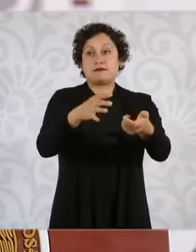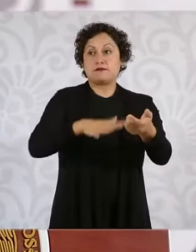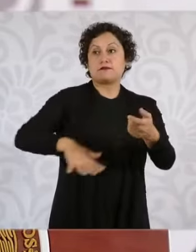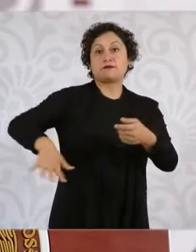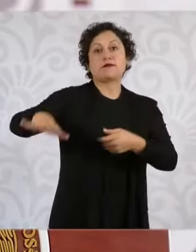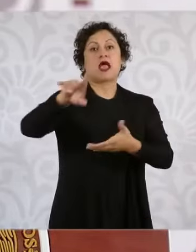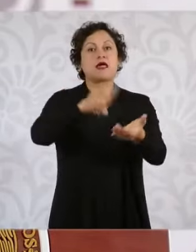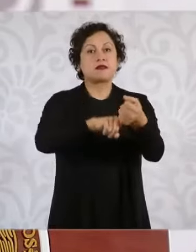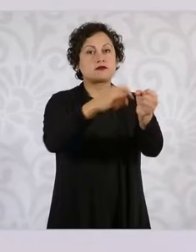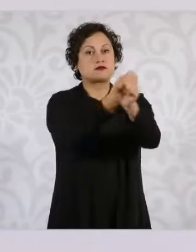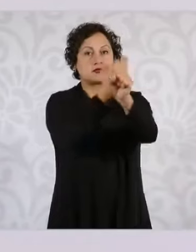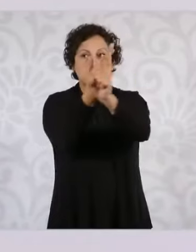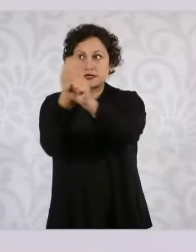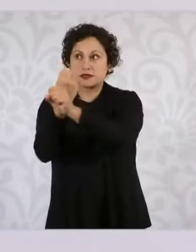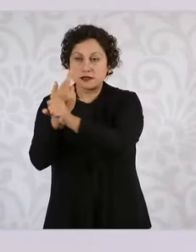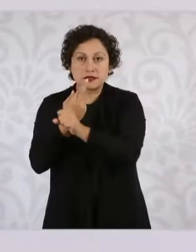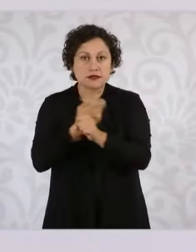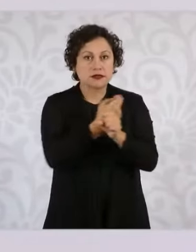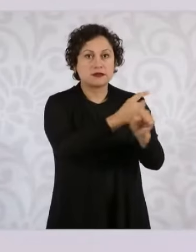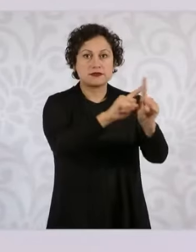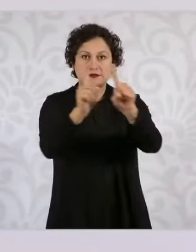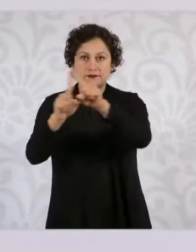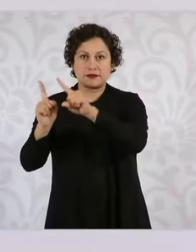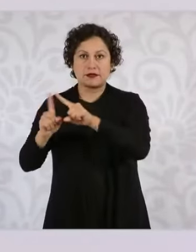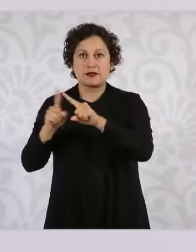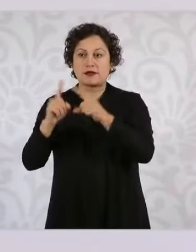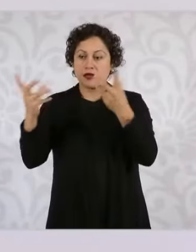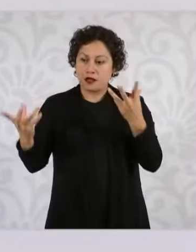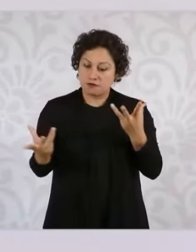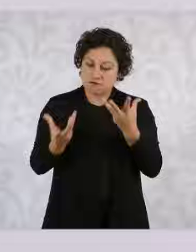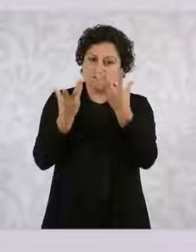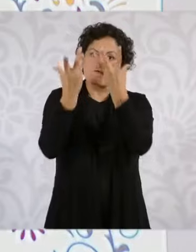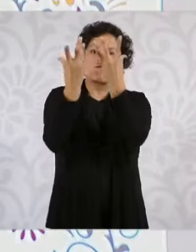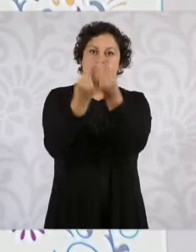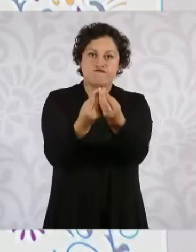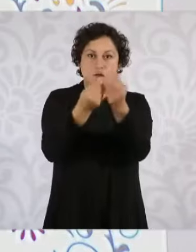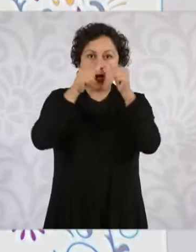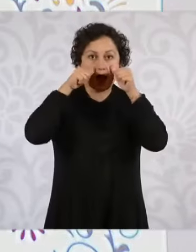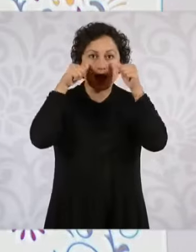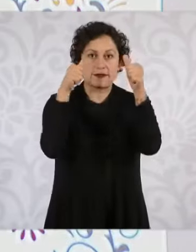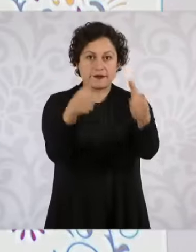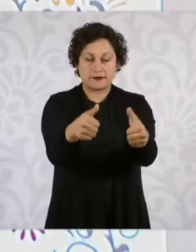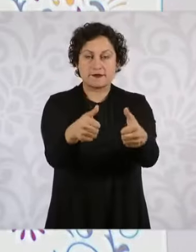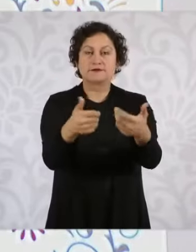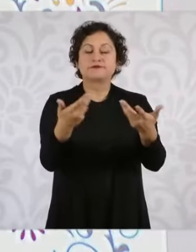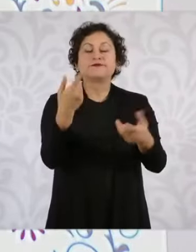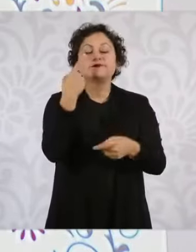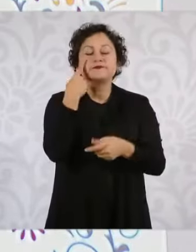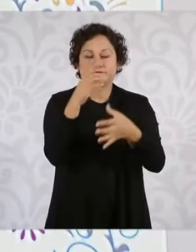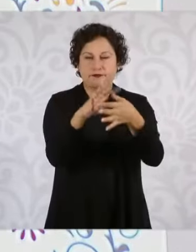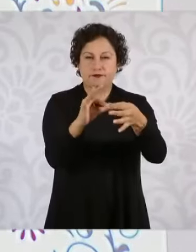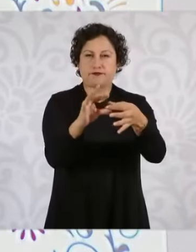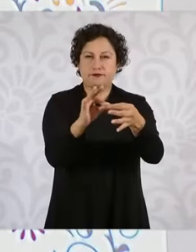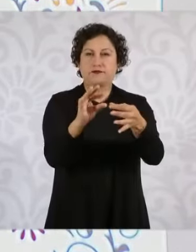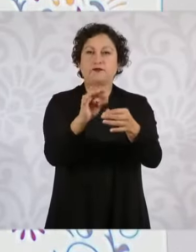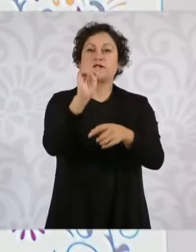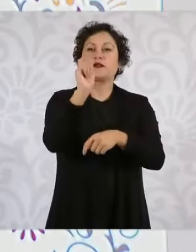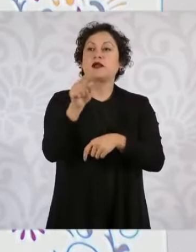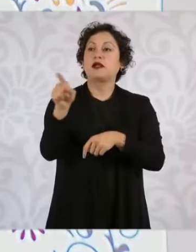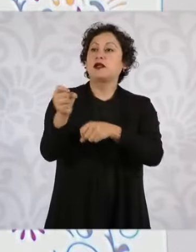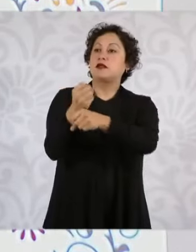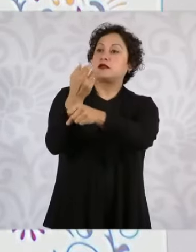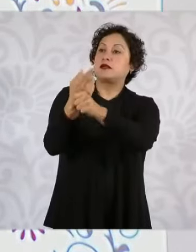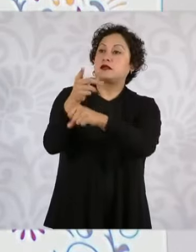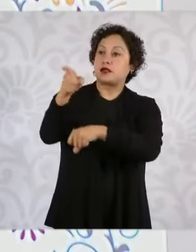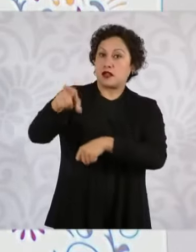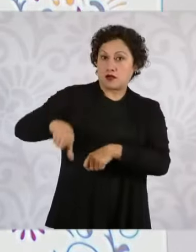también se va al territorio. Es decir, la Secretaría de Gobernación, aparte de todas sus tareas,